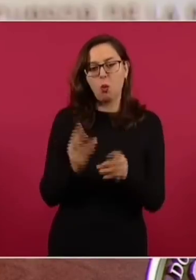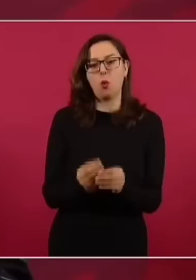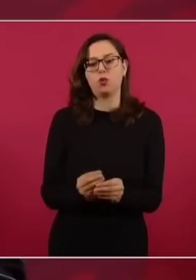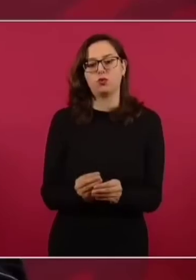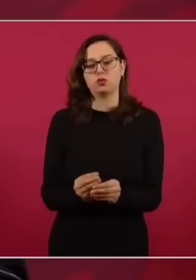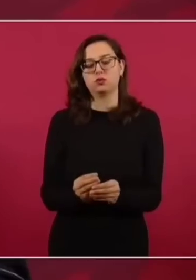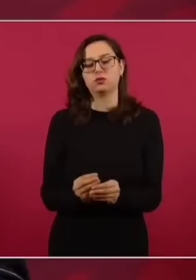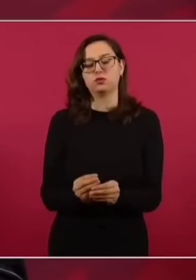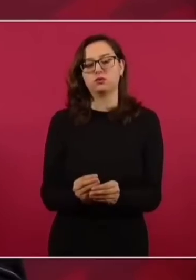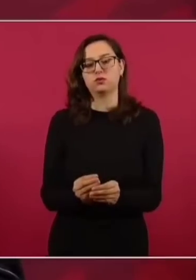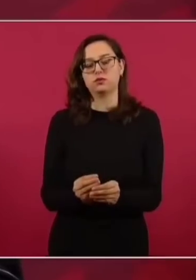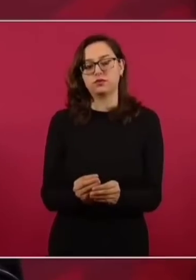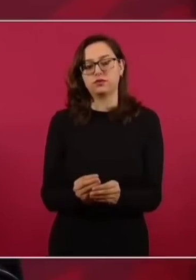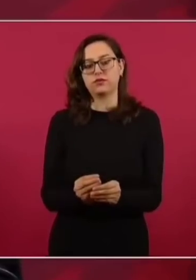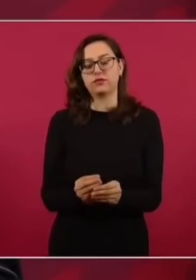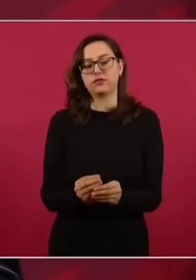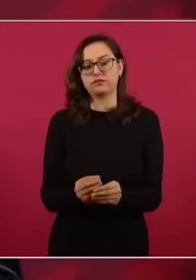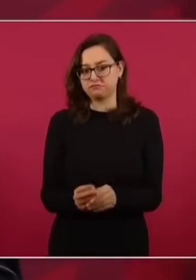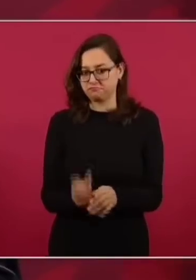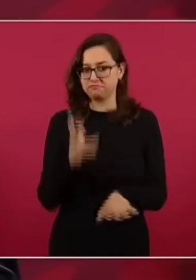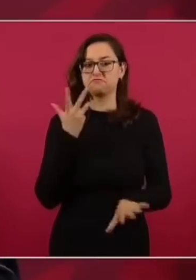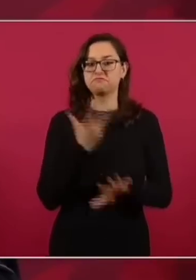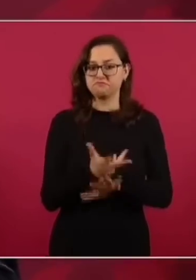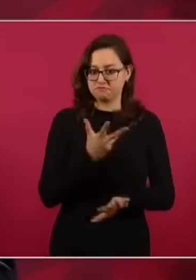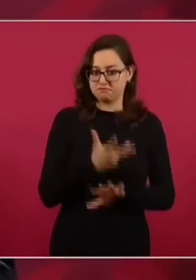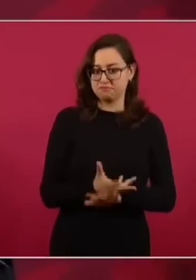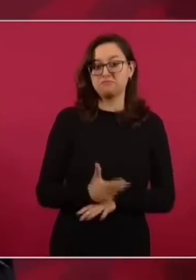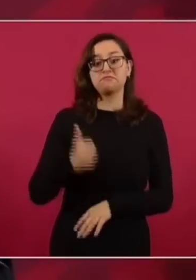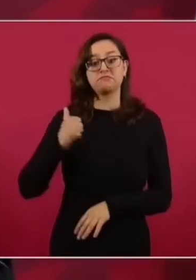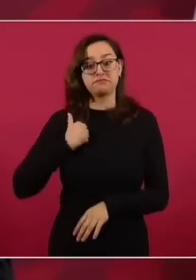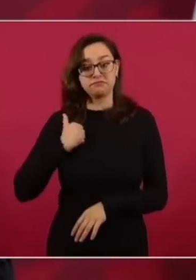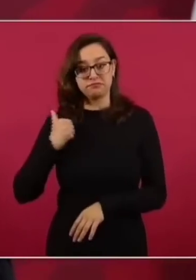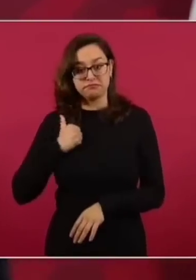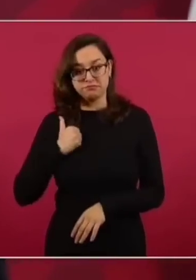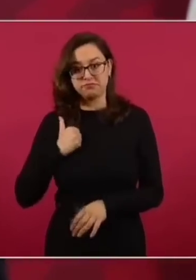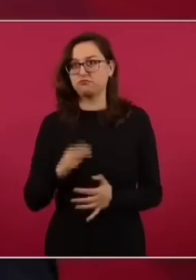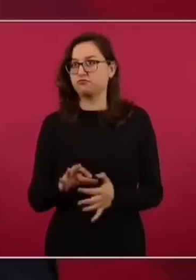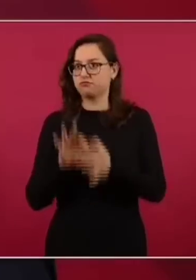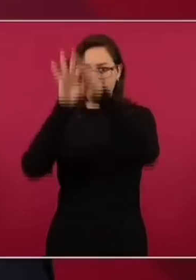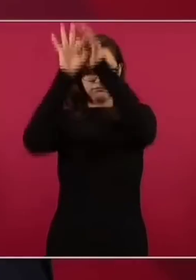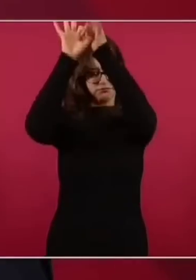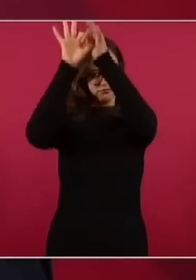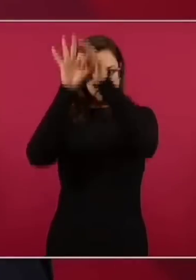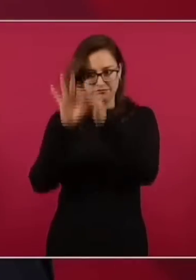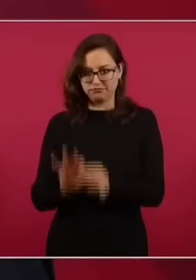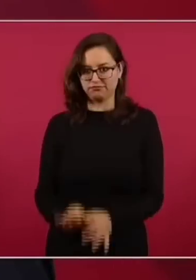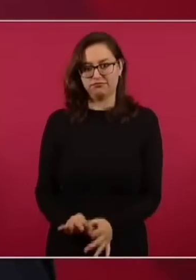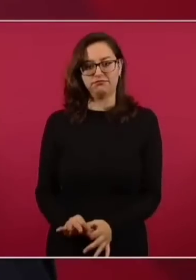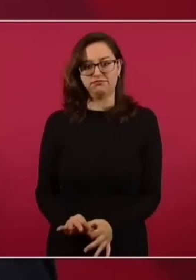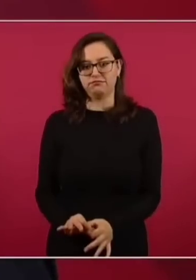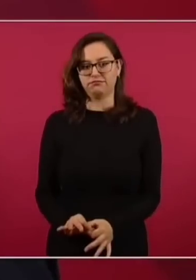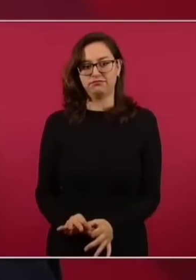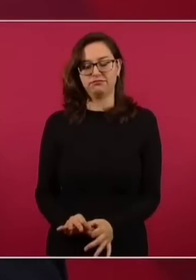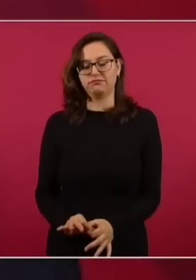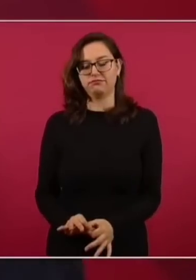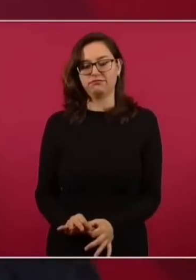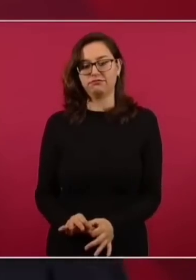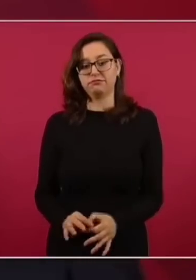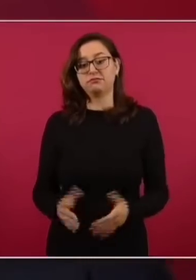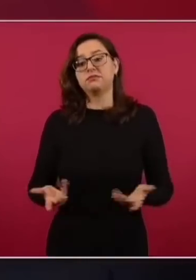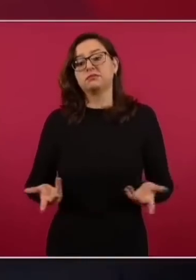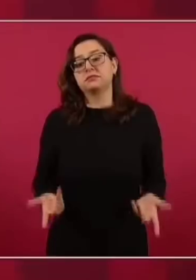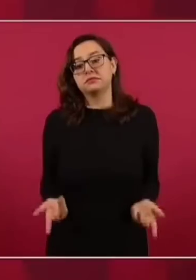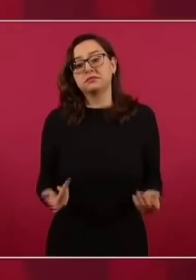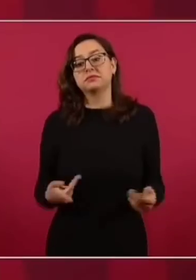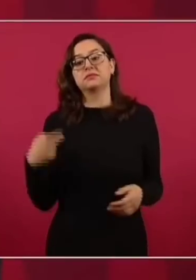incluyendo a Estados Unidos y a Canadá unirnos, pero por